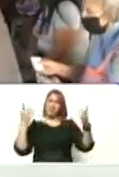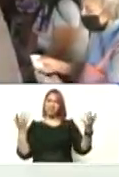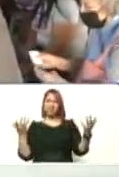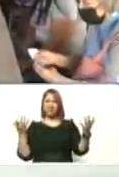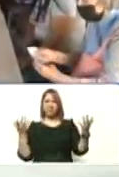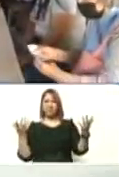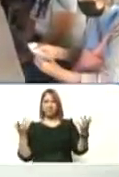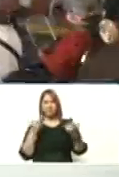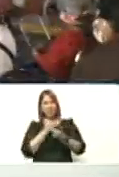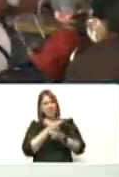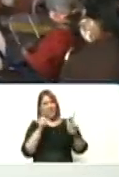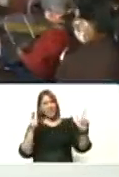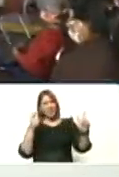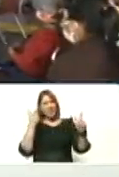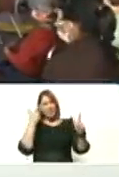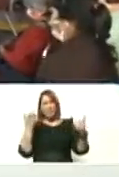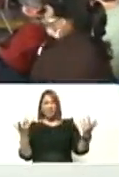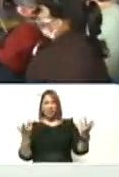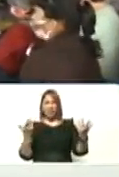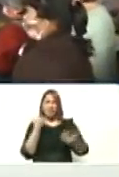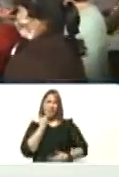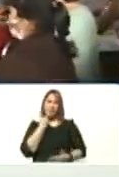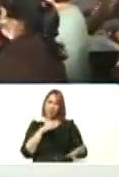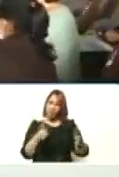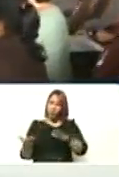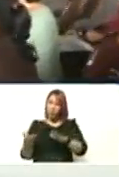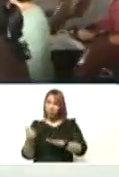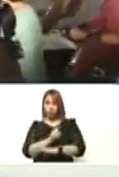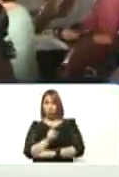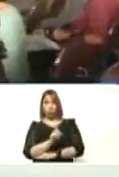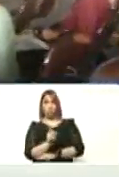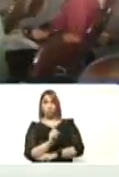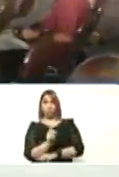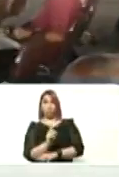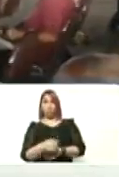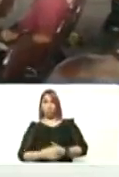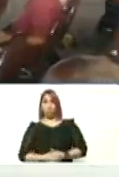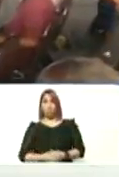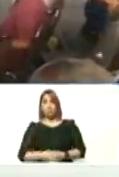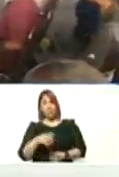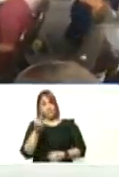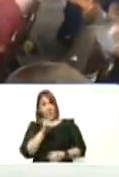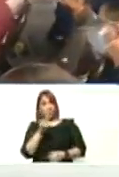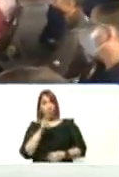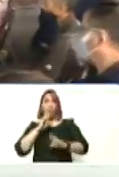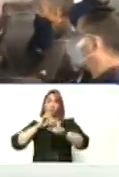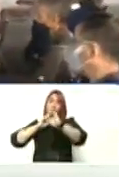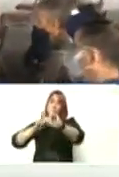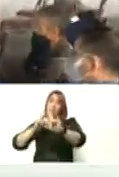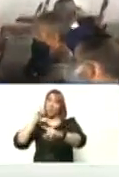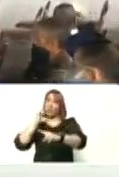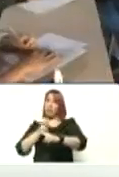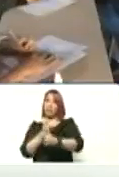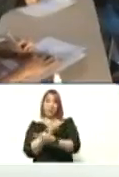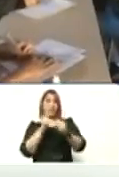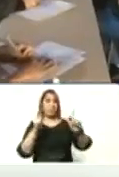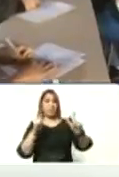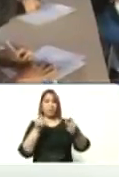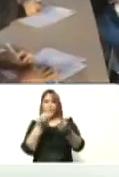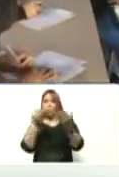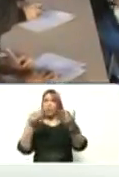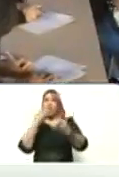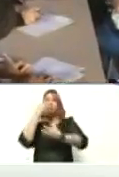libertad para qué para enfermarse y morir no desde Venezuela respondemos esa libertad que ustedes